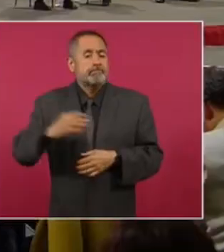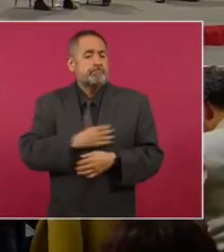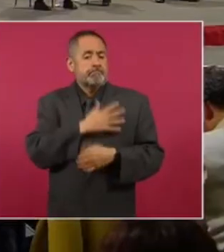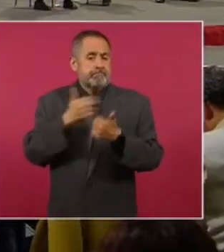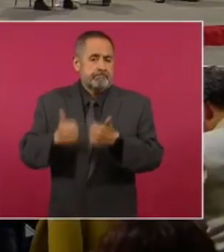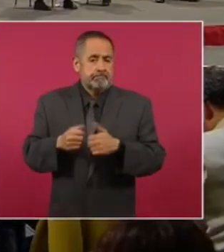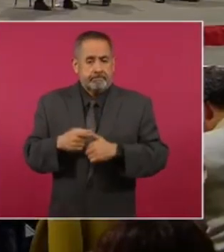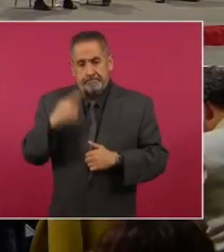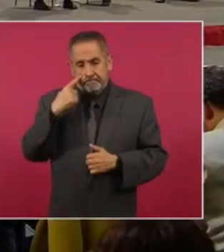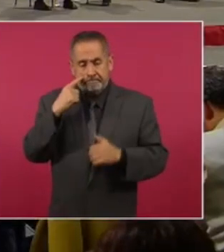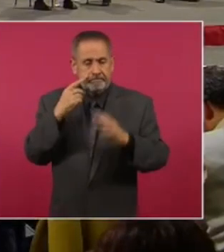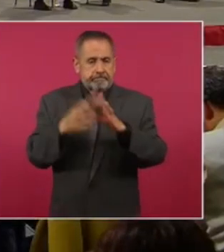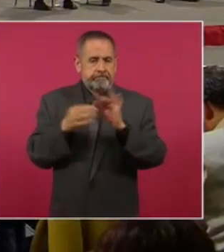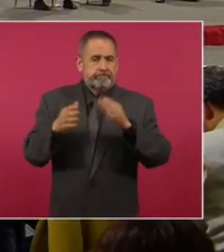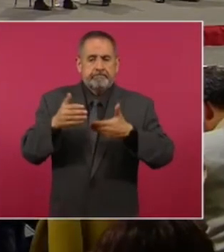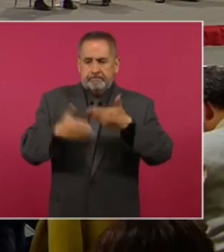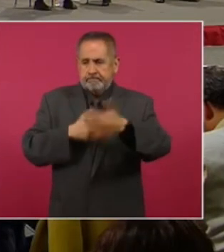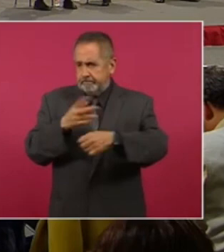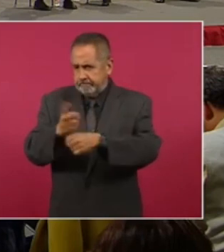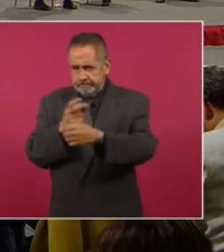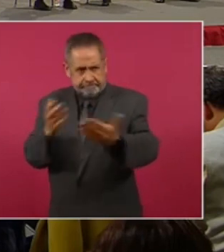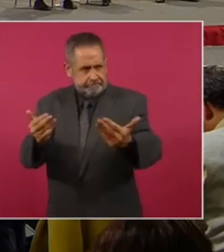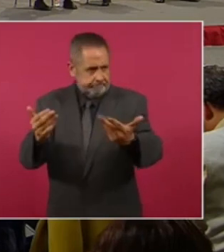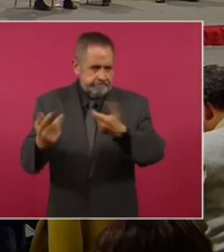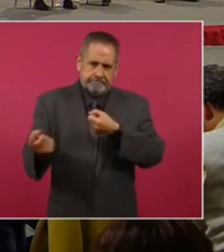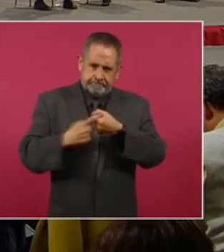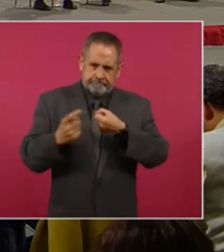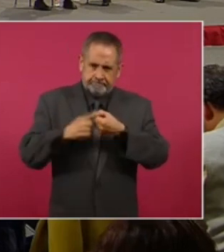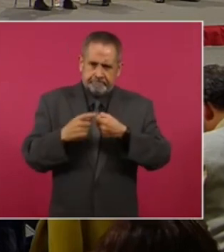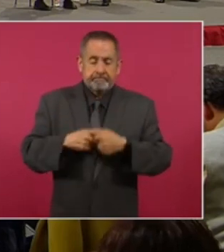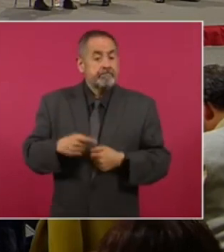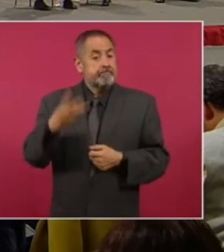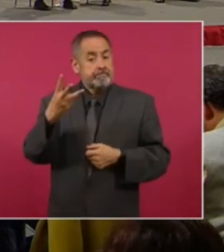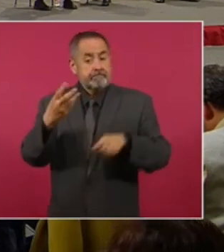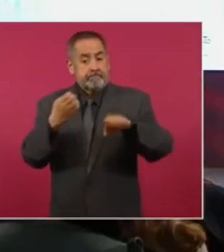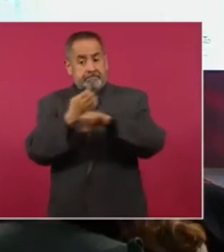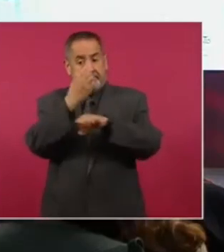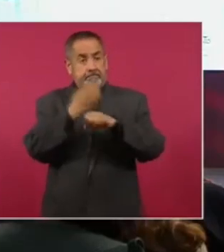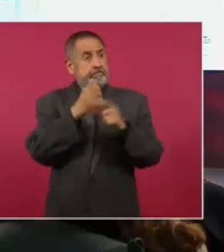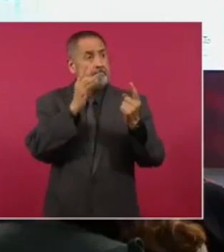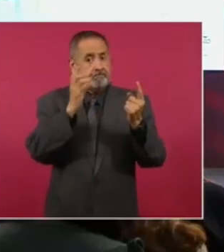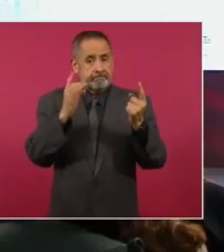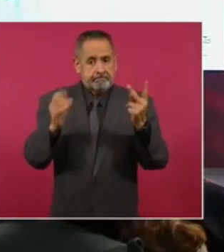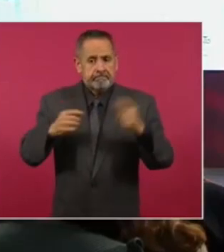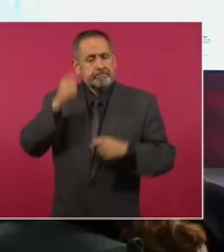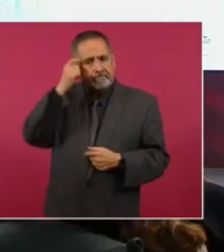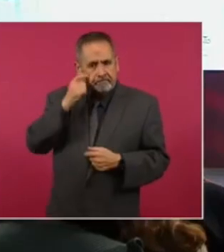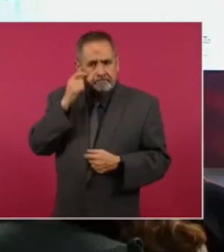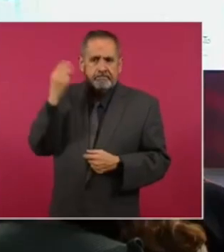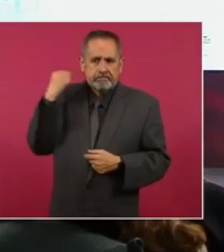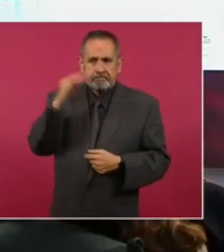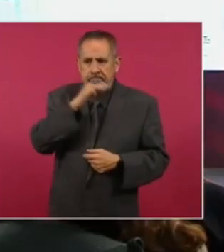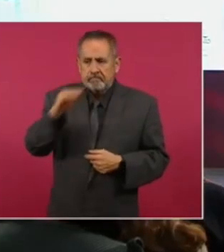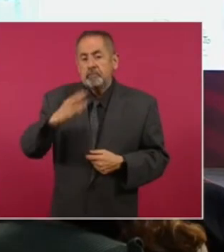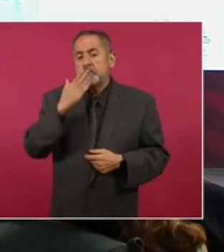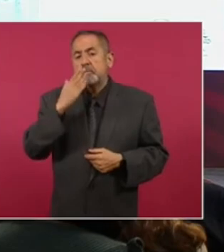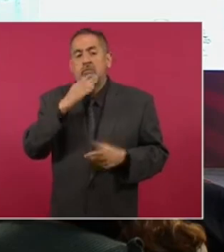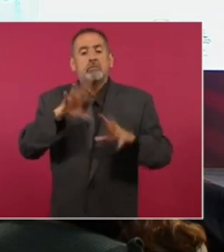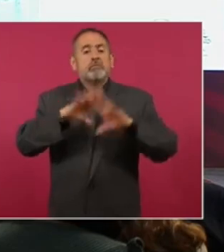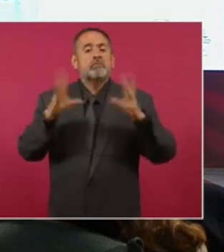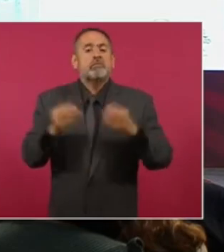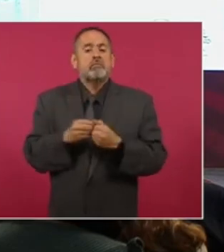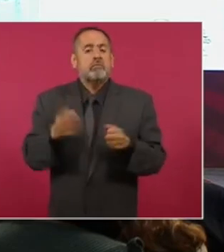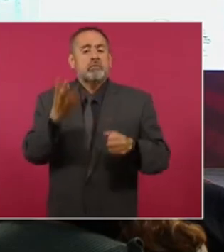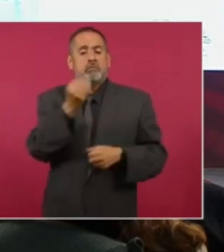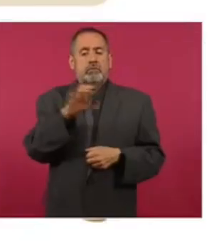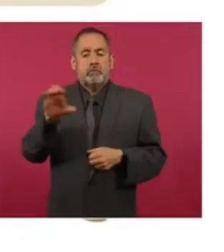procesos ya en tres estados, fueron Guerrero, Michoacán y Sonora, de un total de